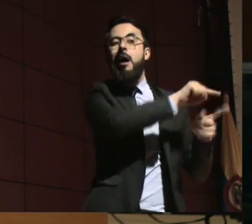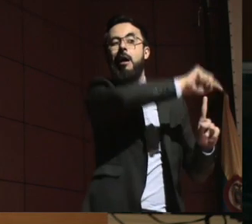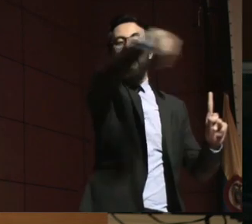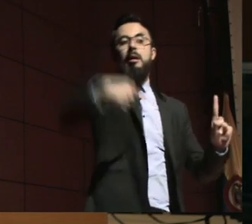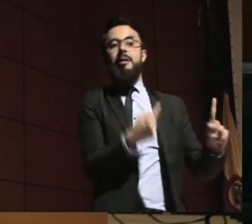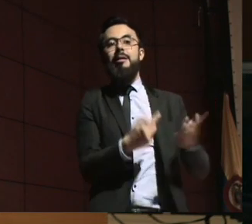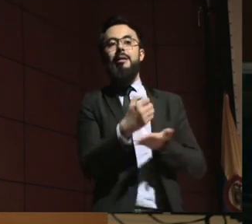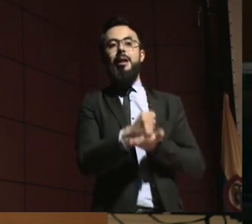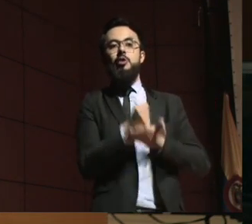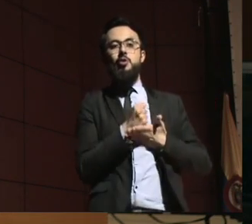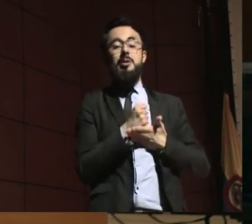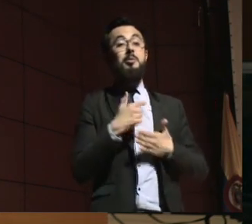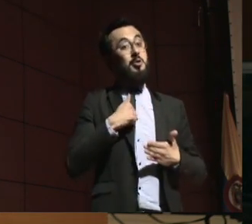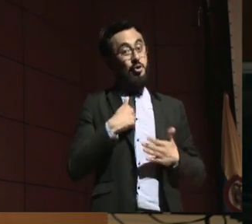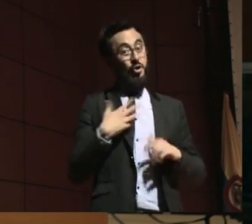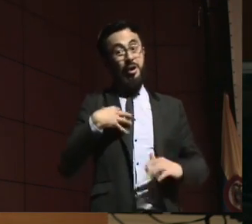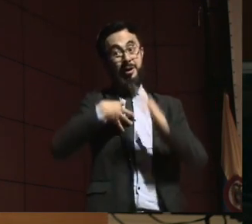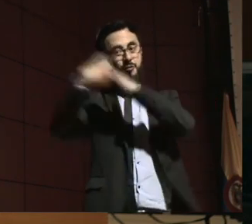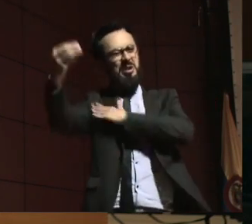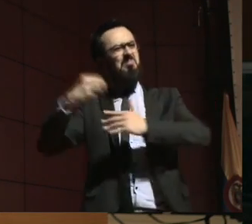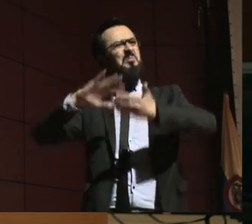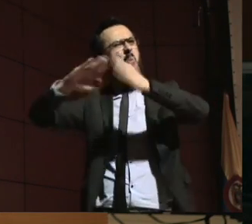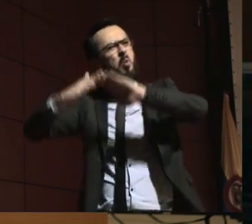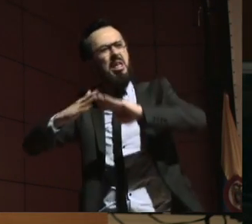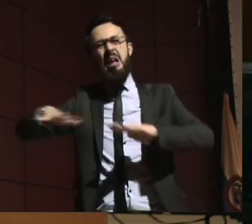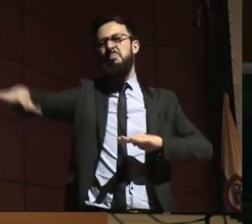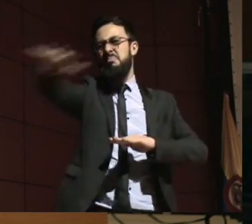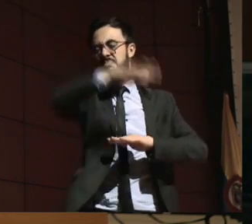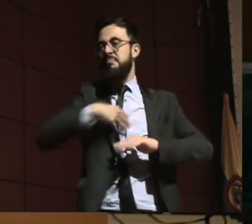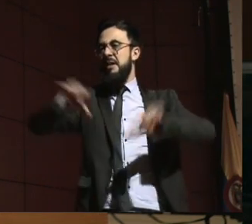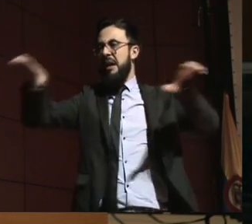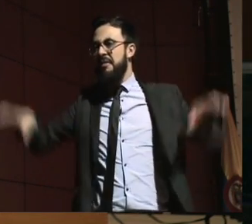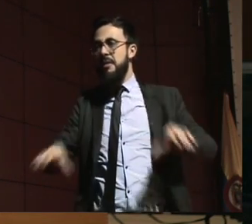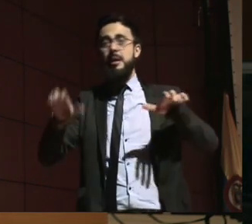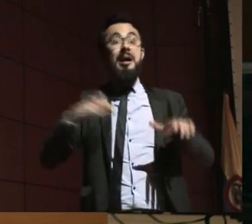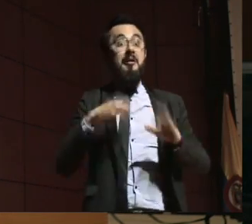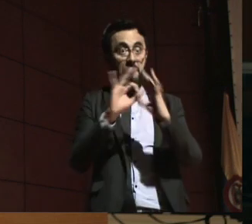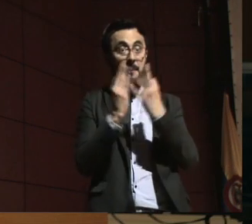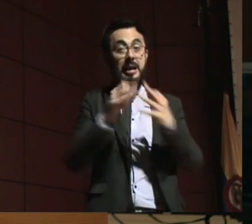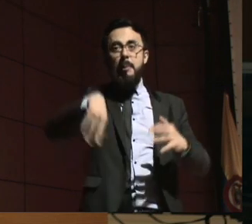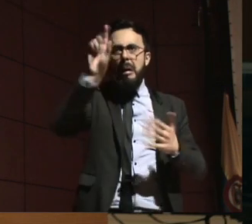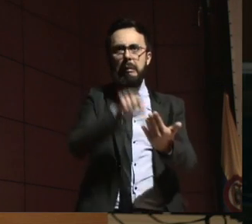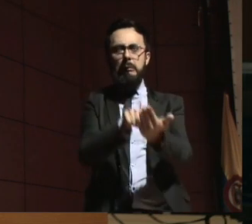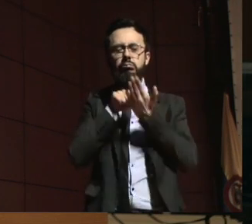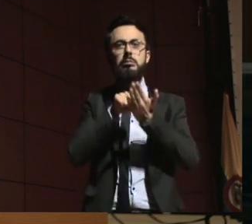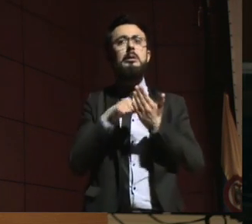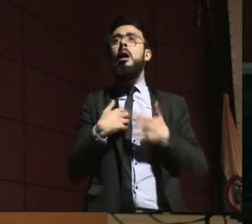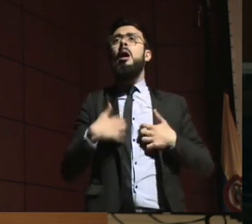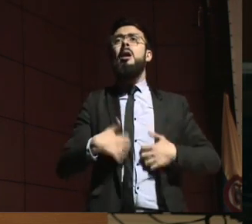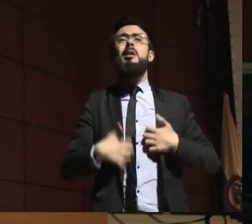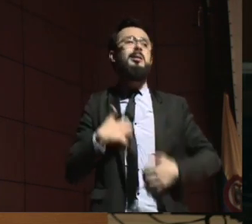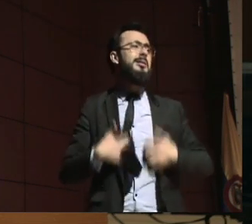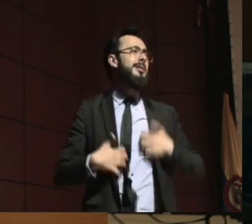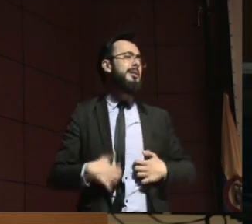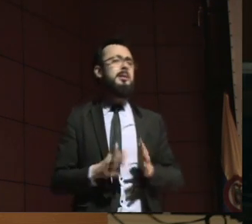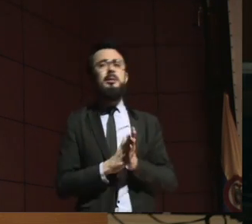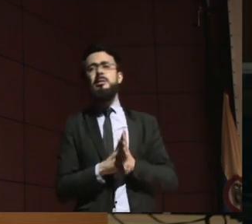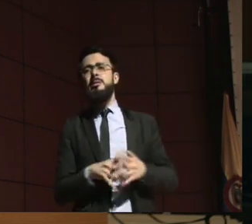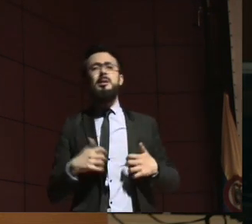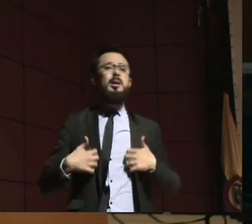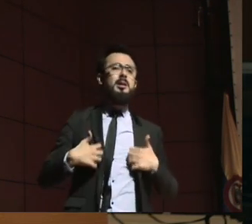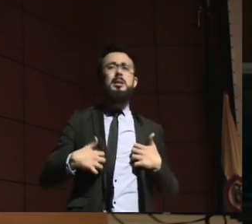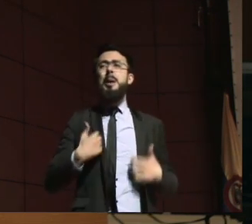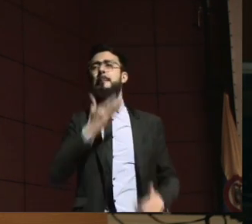a veces las familias están muy miedosas y quieren traer el experto, porque es un poco el contexto